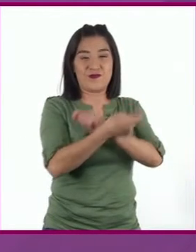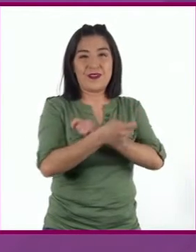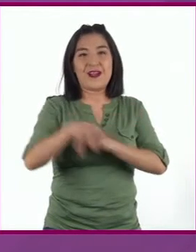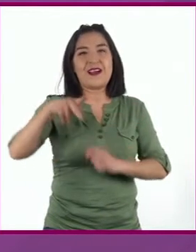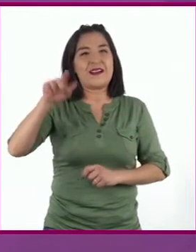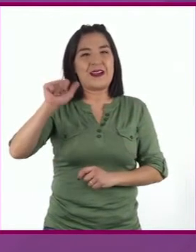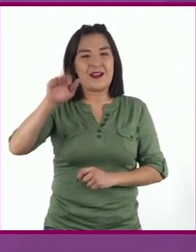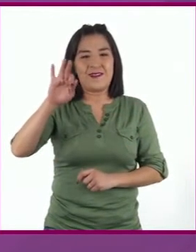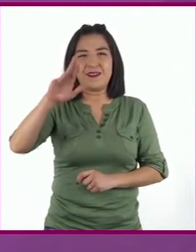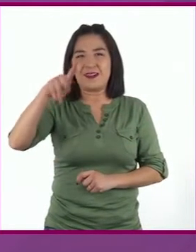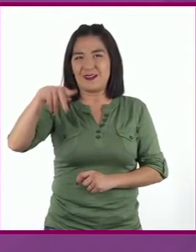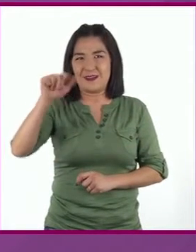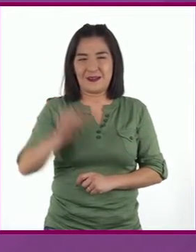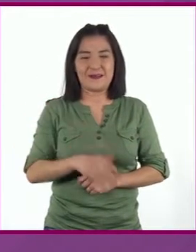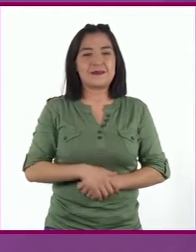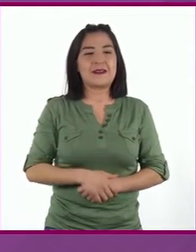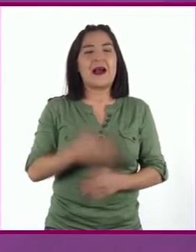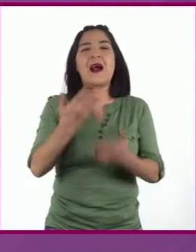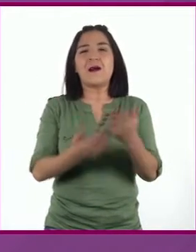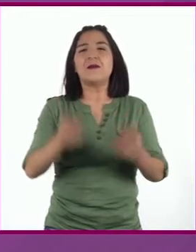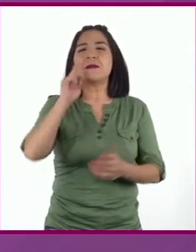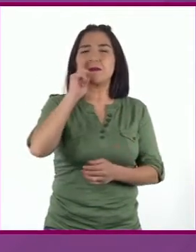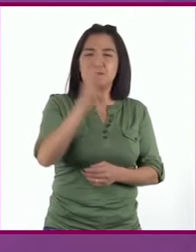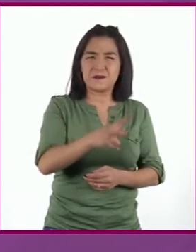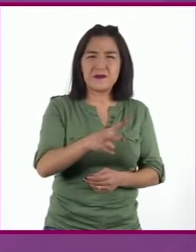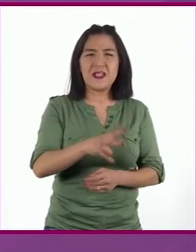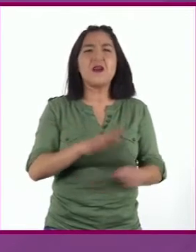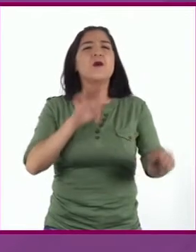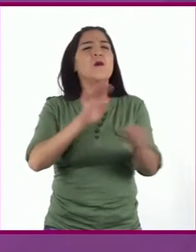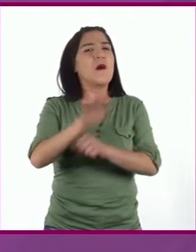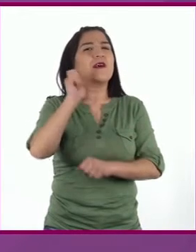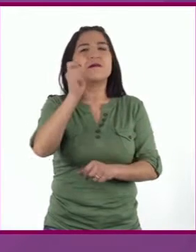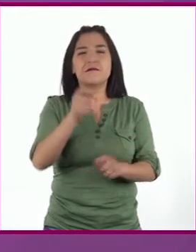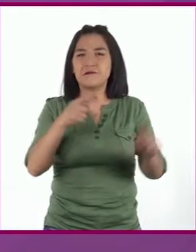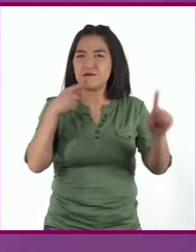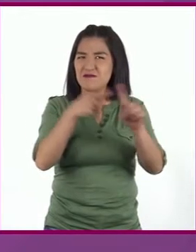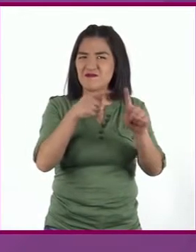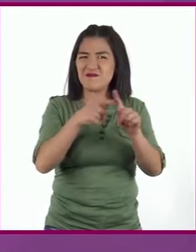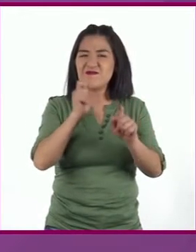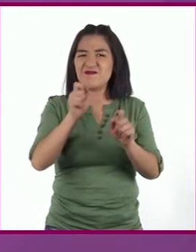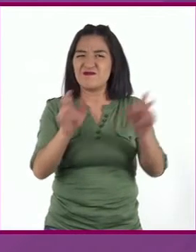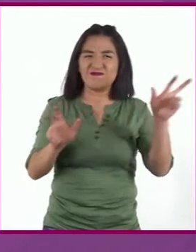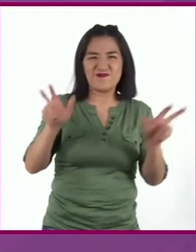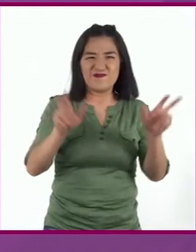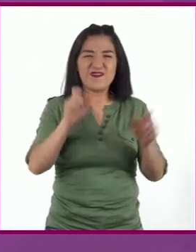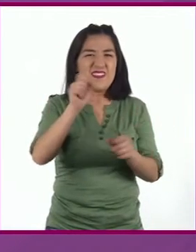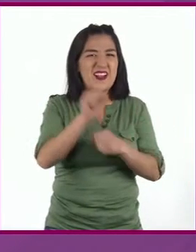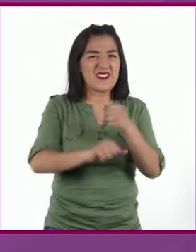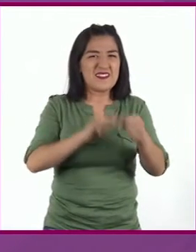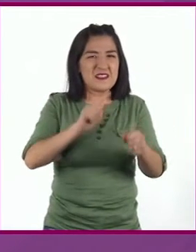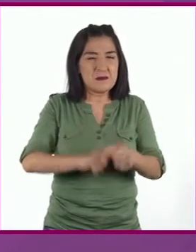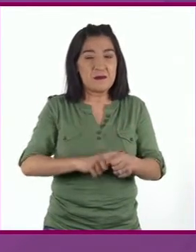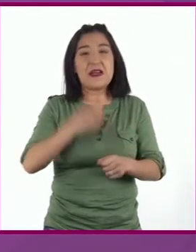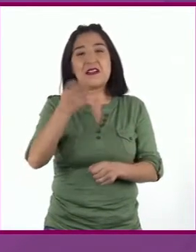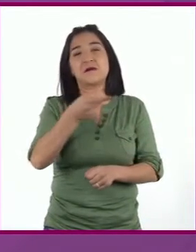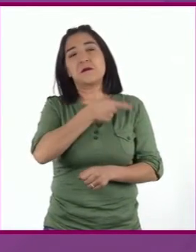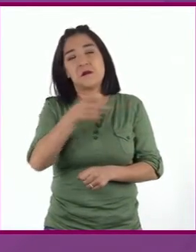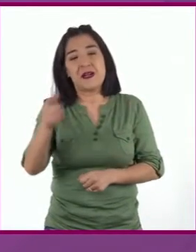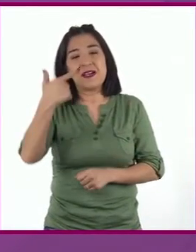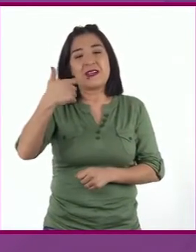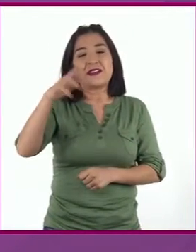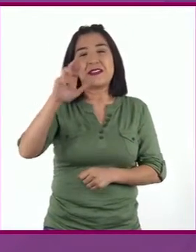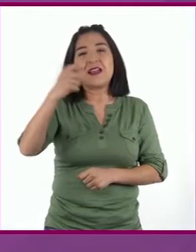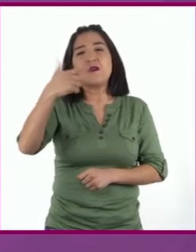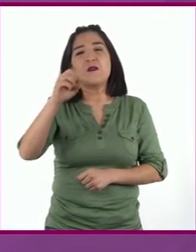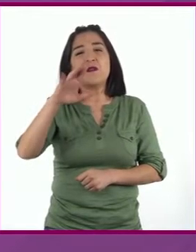Ahora veamos cuál es exactamente el bicho En que el pobre Gregorio, oscuro